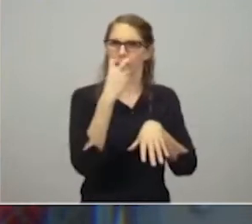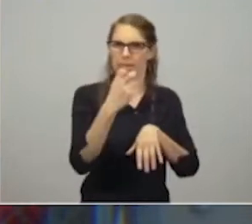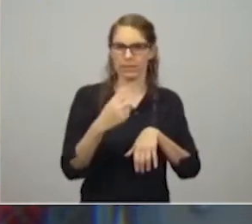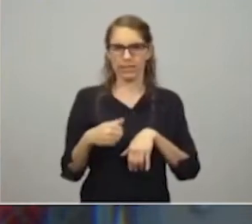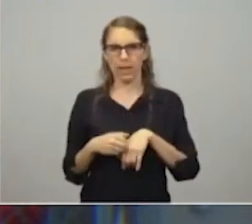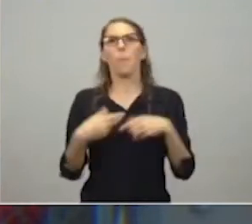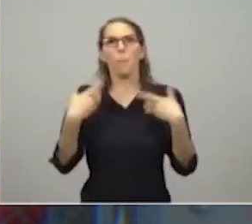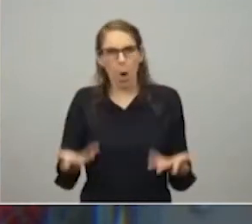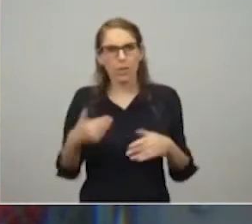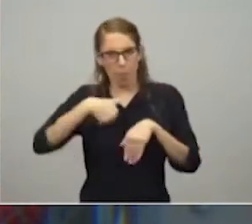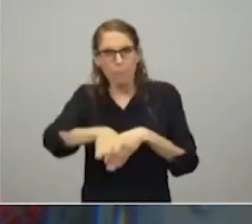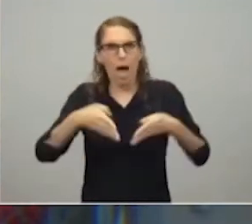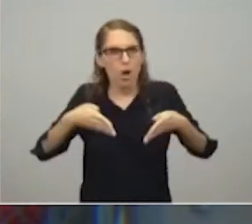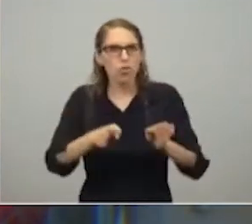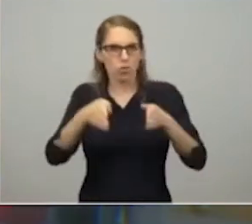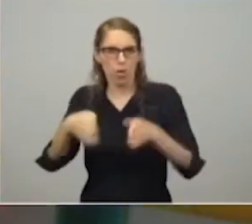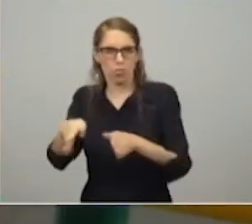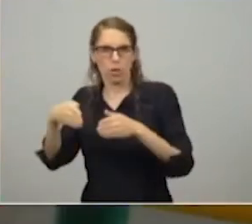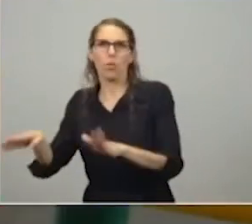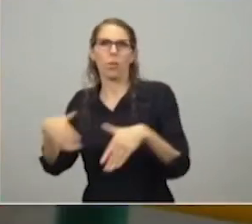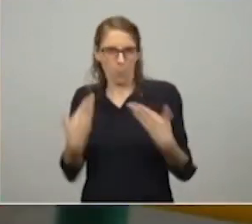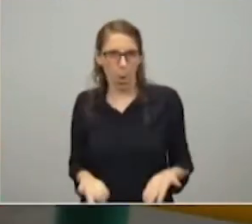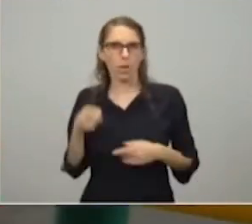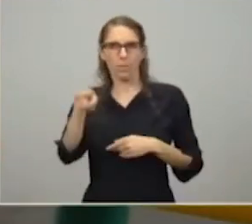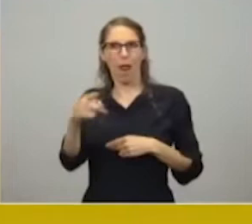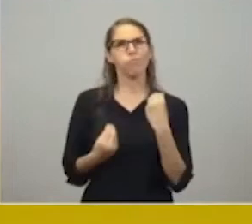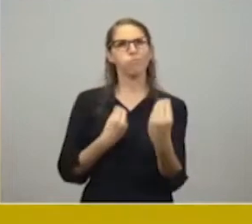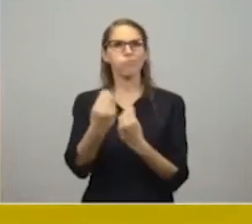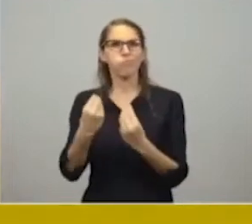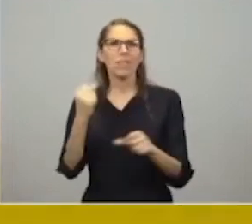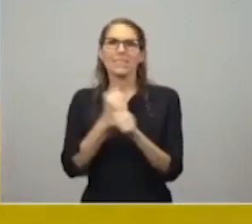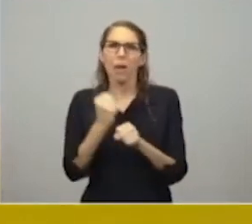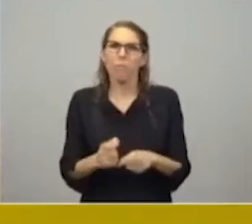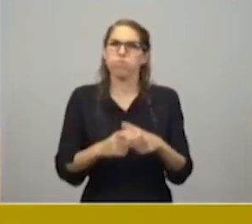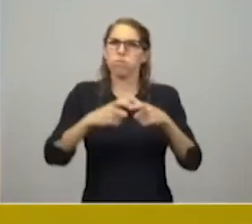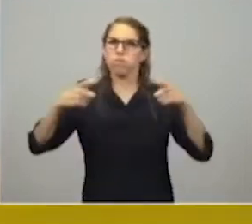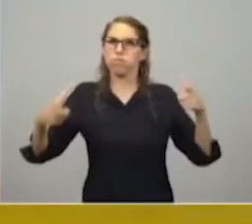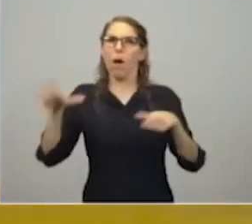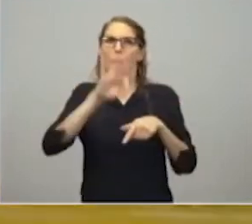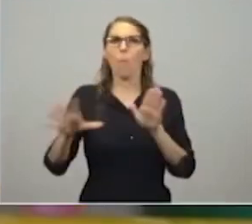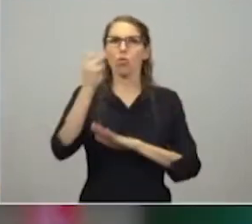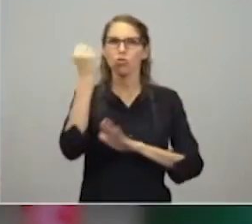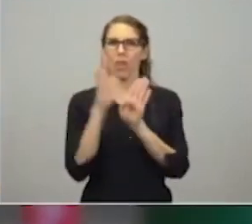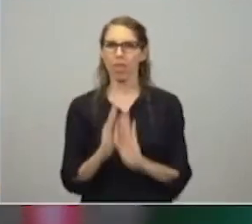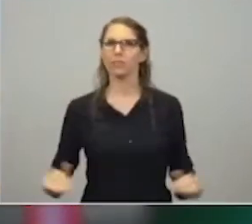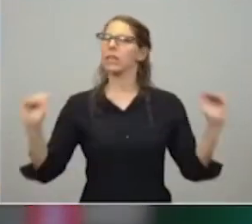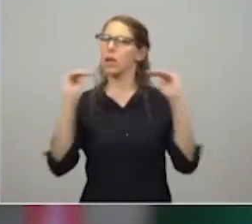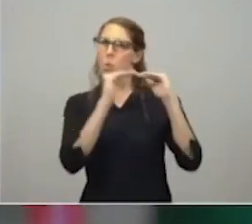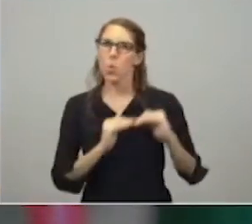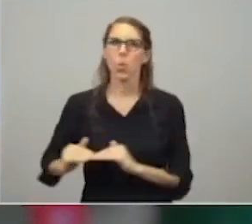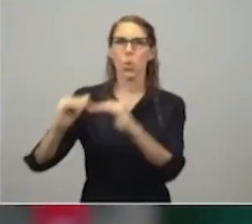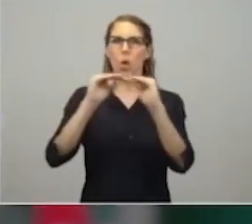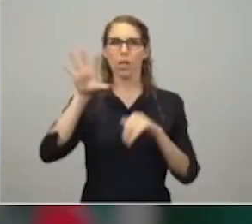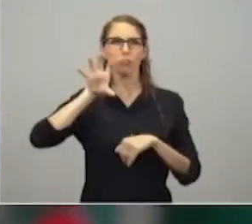para eso van a estar las rutas, para eso estamos trabajando, para que haya igualdad de oportunidades en todo el